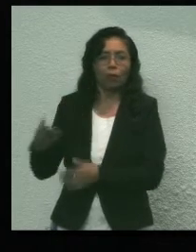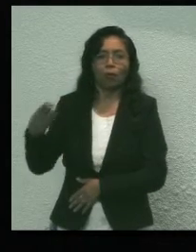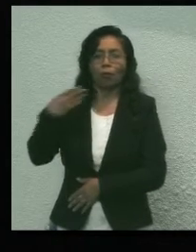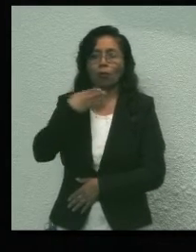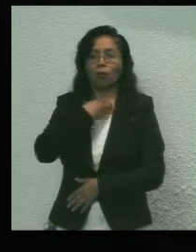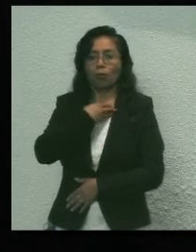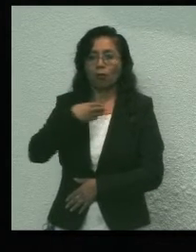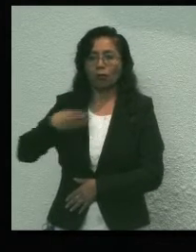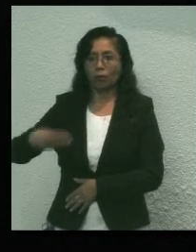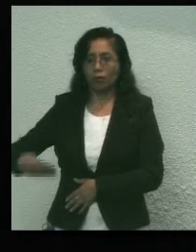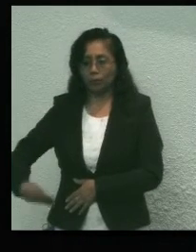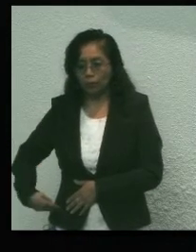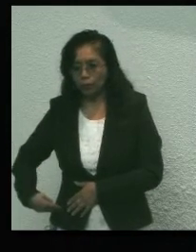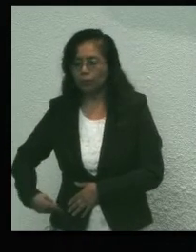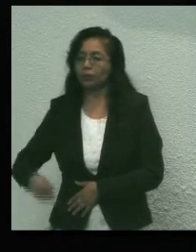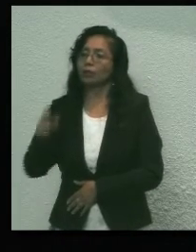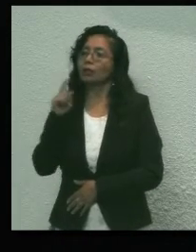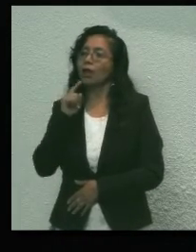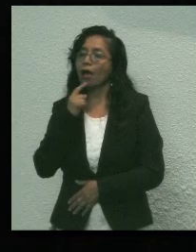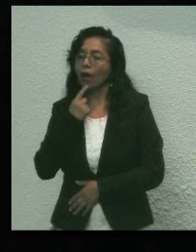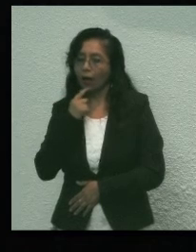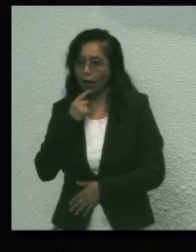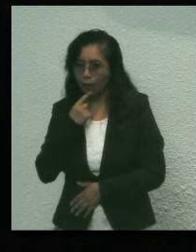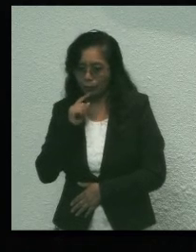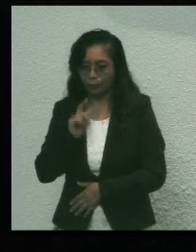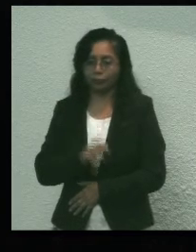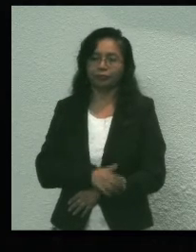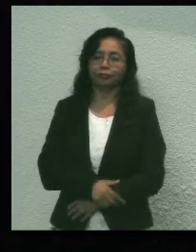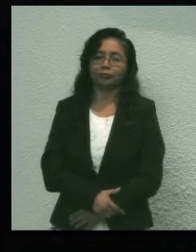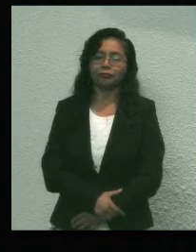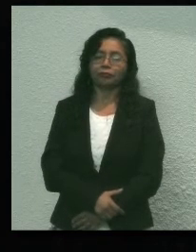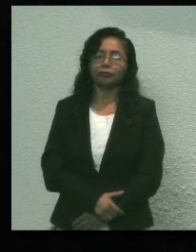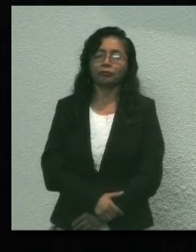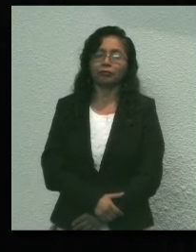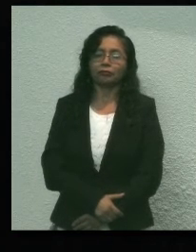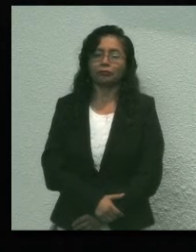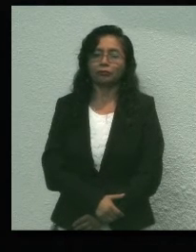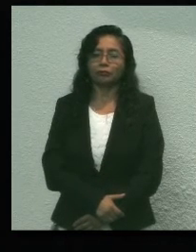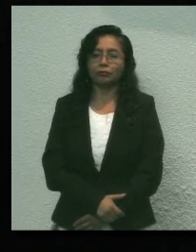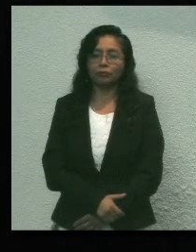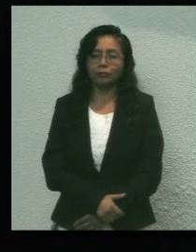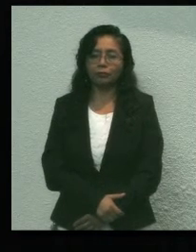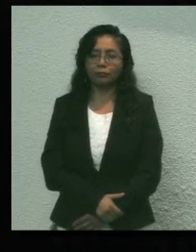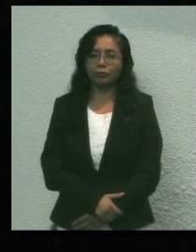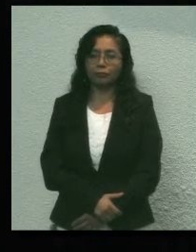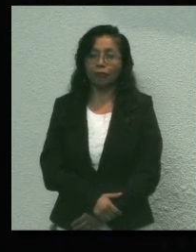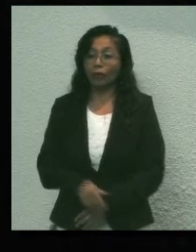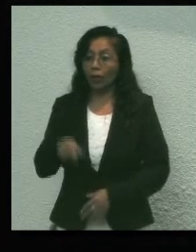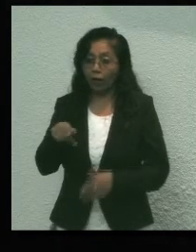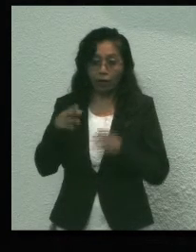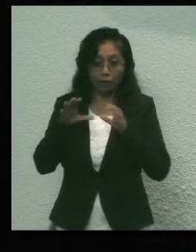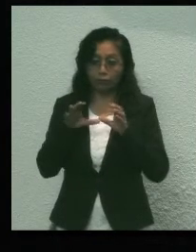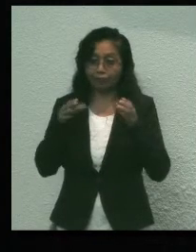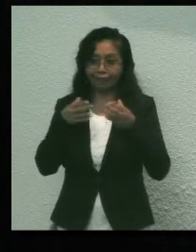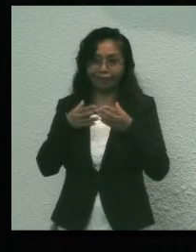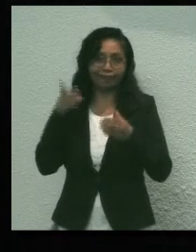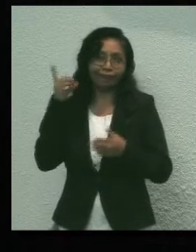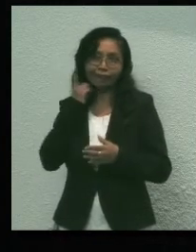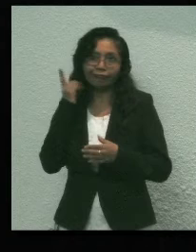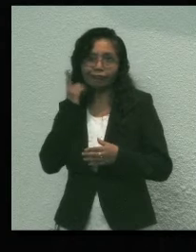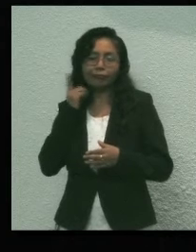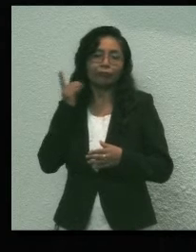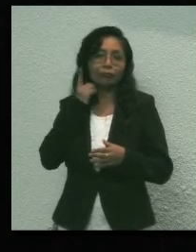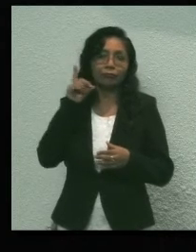de la república, Andrés Manuel López Obrador. Este congreso quiere construir